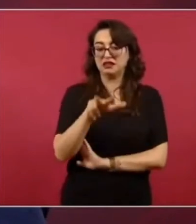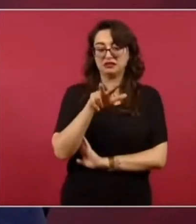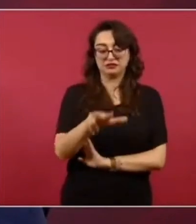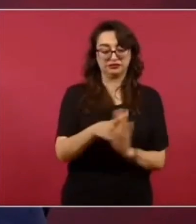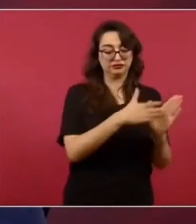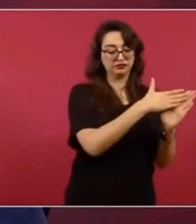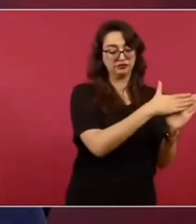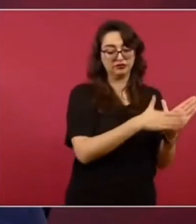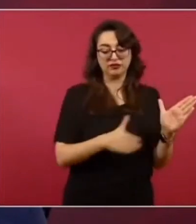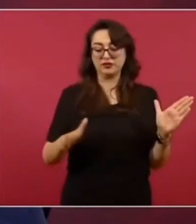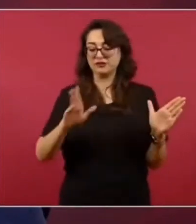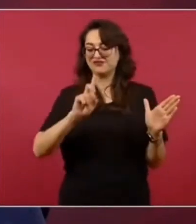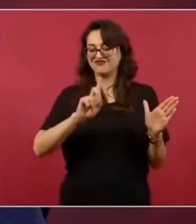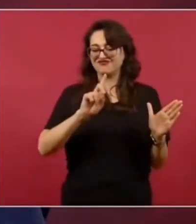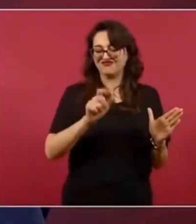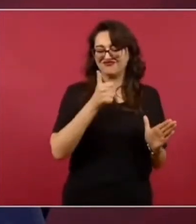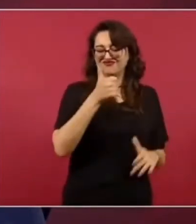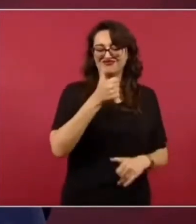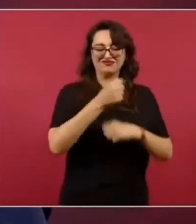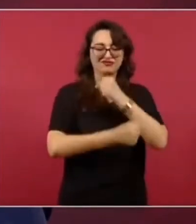36 años.